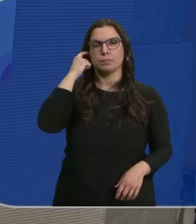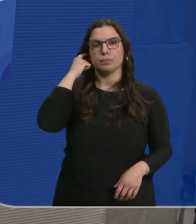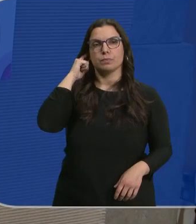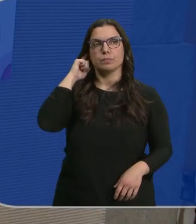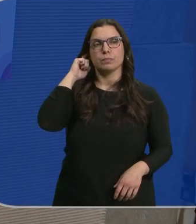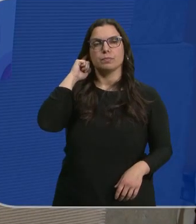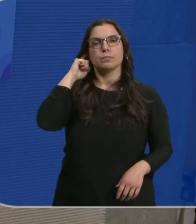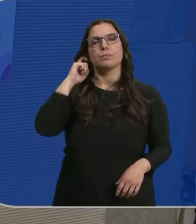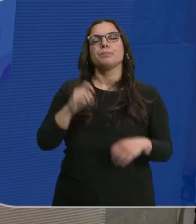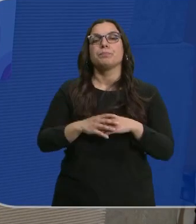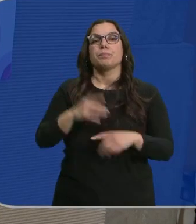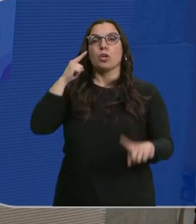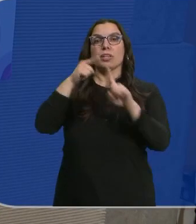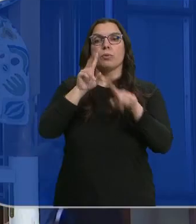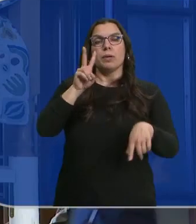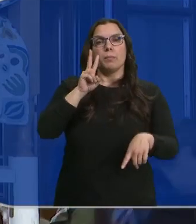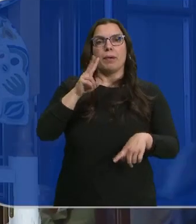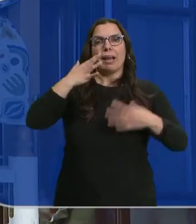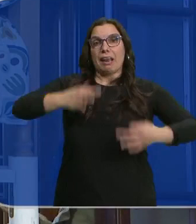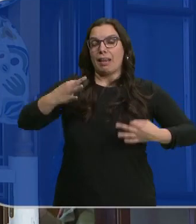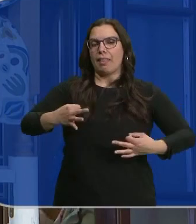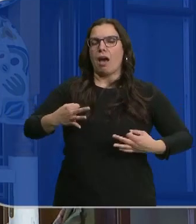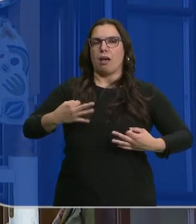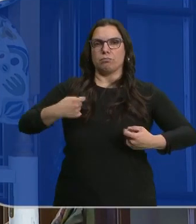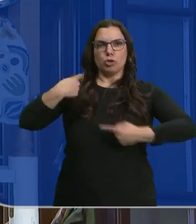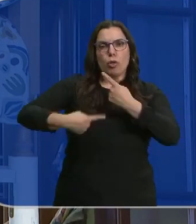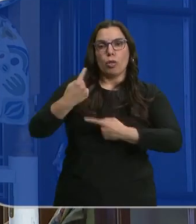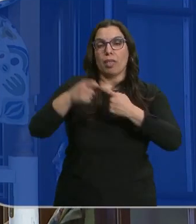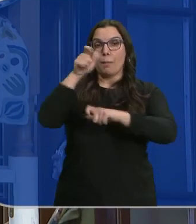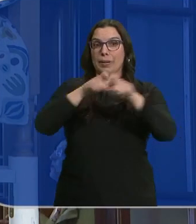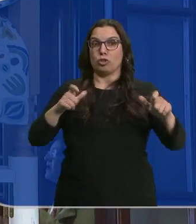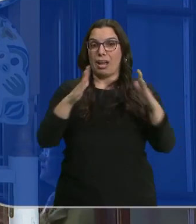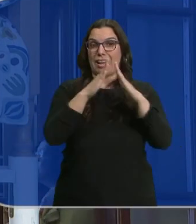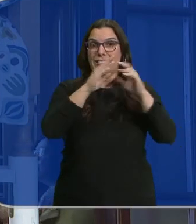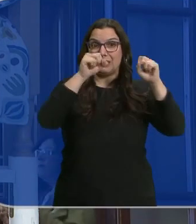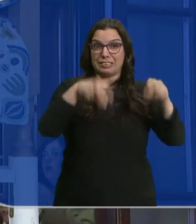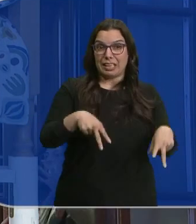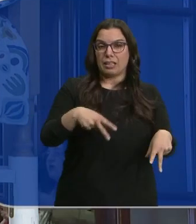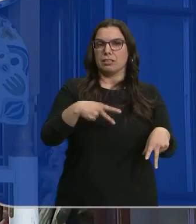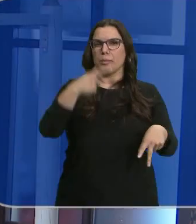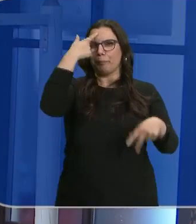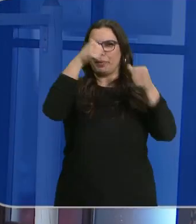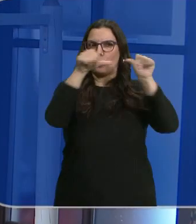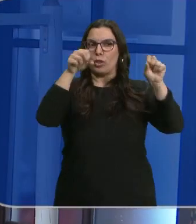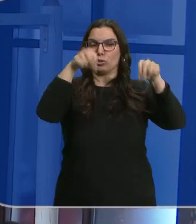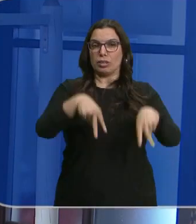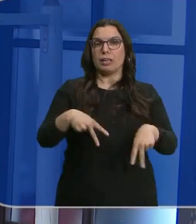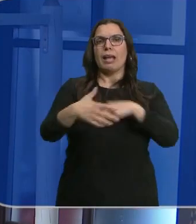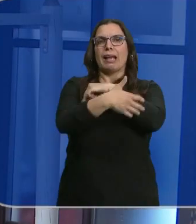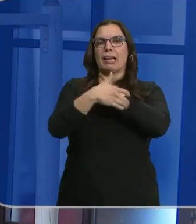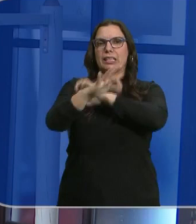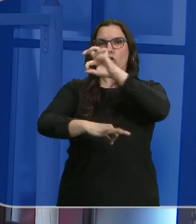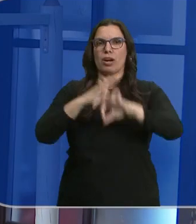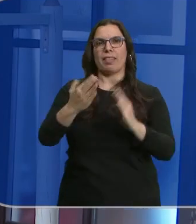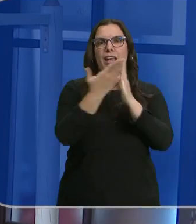Con el objetivo de mostrar la realidad diaria de las personas sin hogar para acercarse a ellas sin prejuicios, Cáritas ha organizado esta exposición